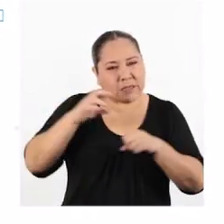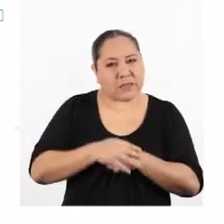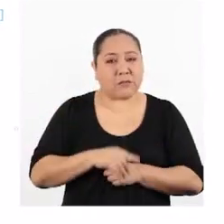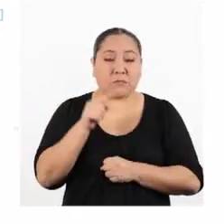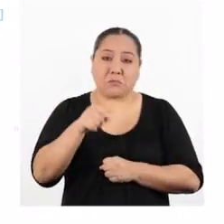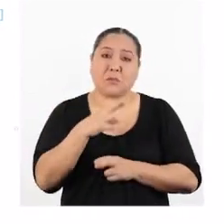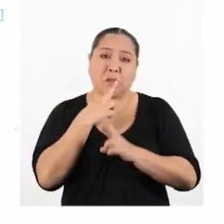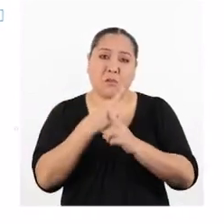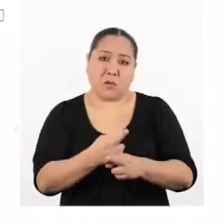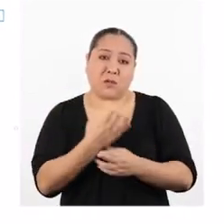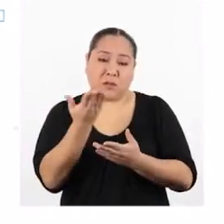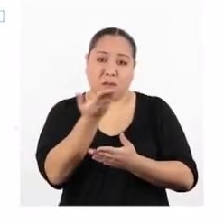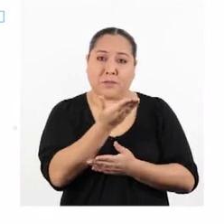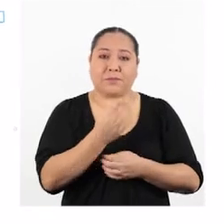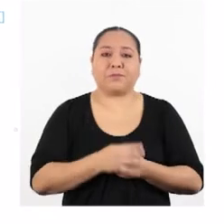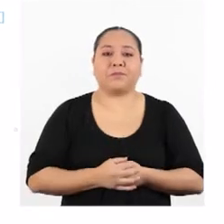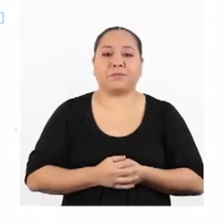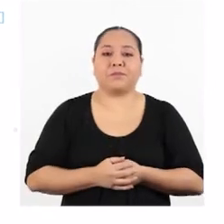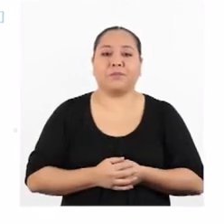resultó siendo la siguiente.